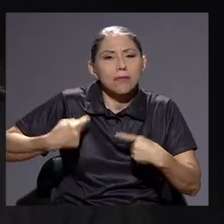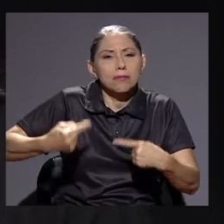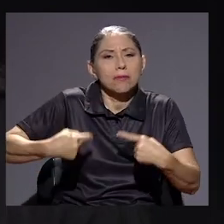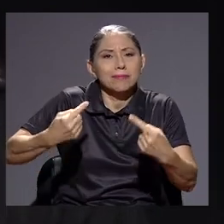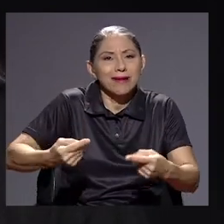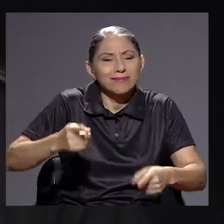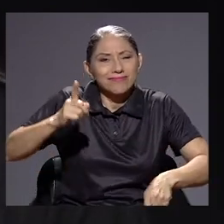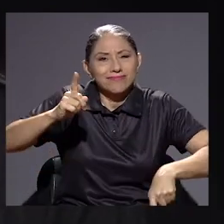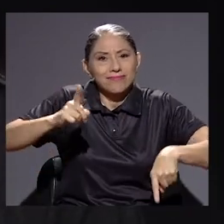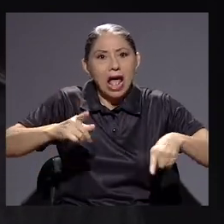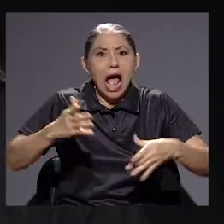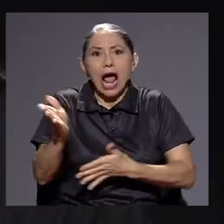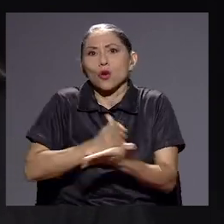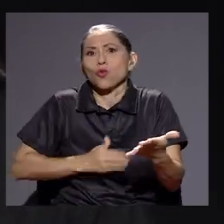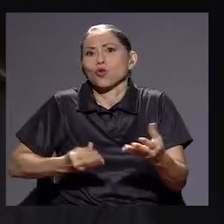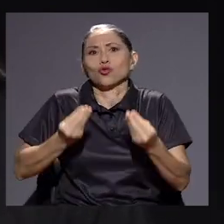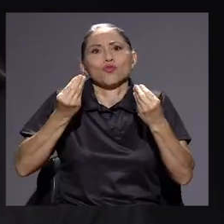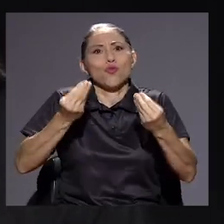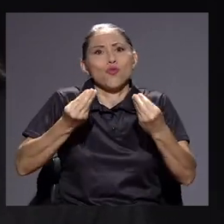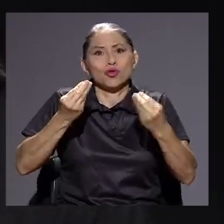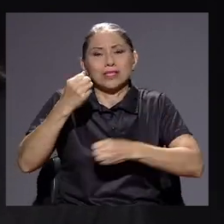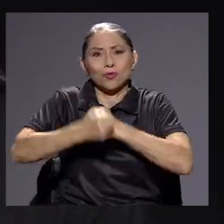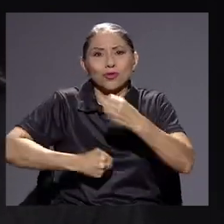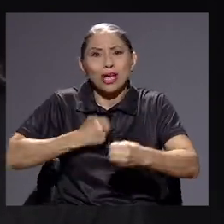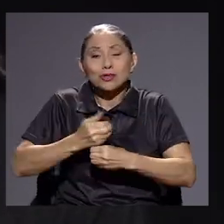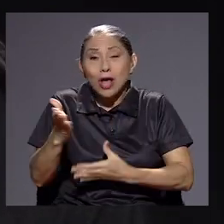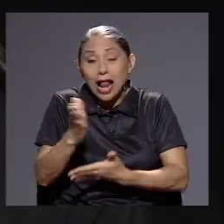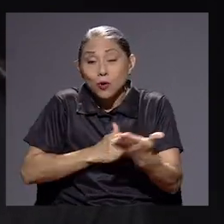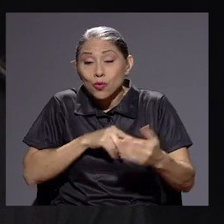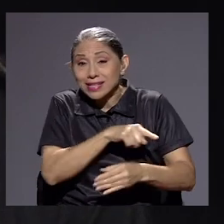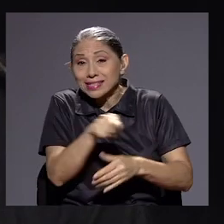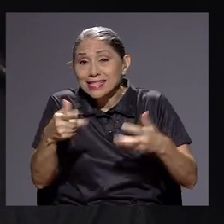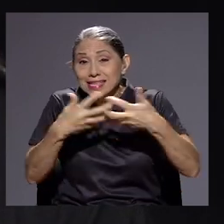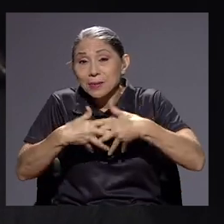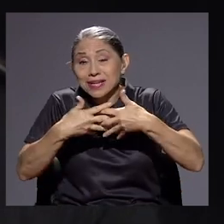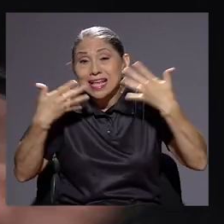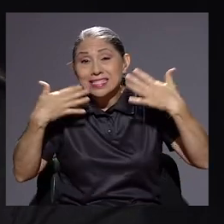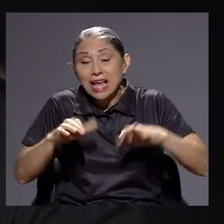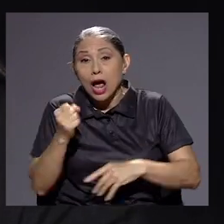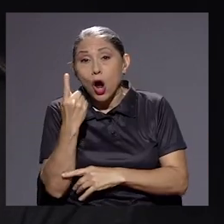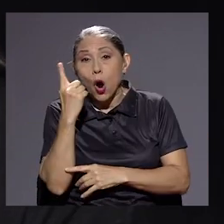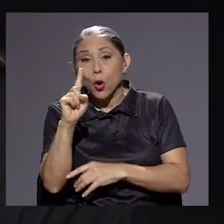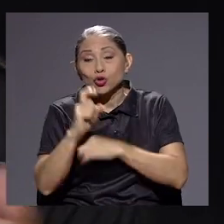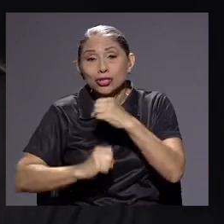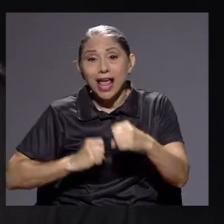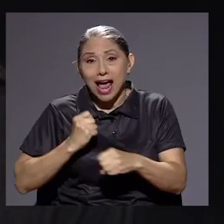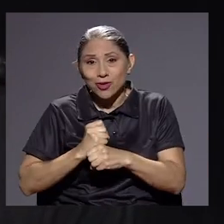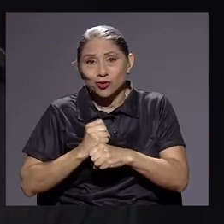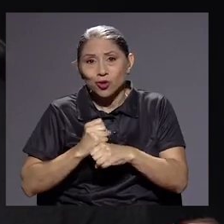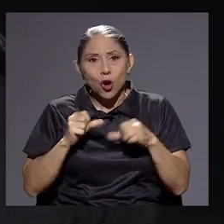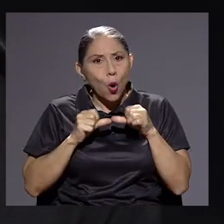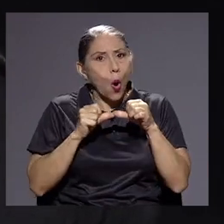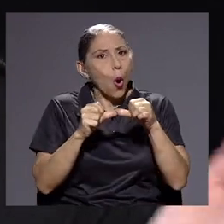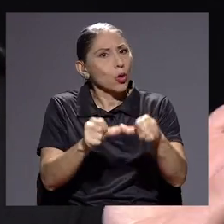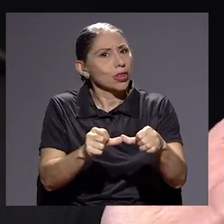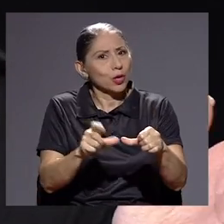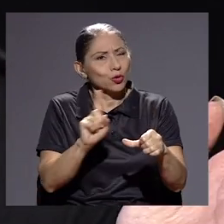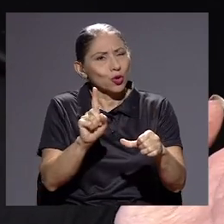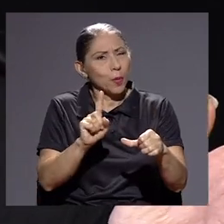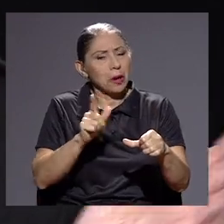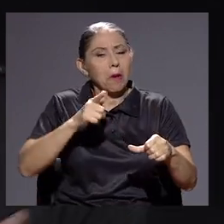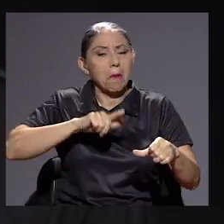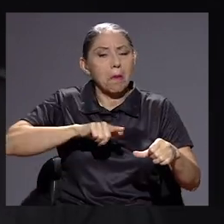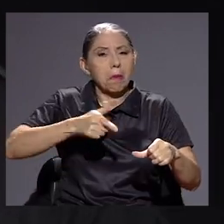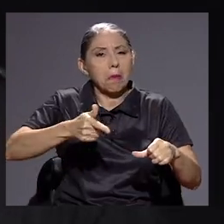algunos son muchísimos años. O sea, hay quienes llevan 11 años, no continuos, pero bueno, en ese periodo de tiempo es casi